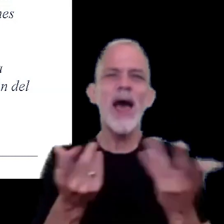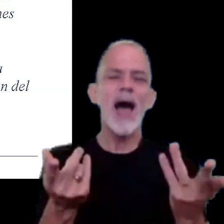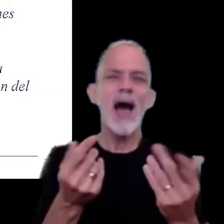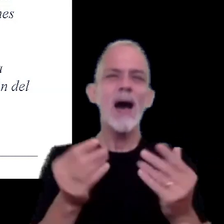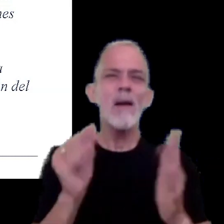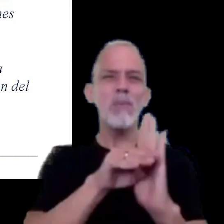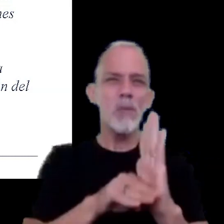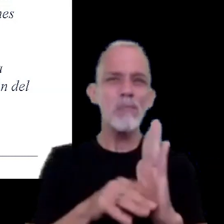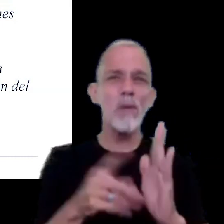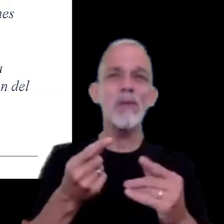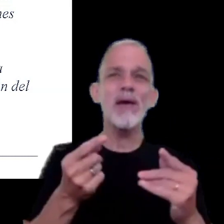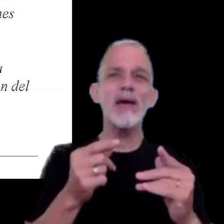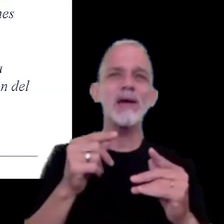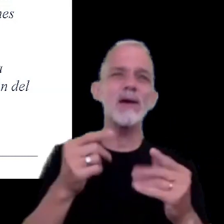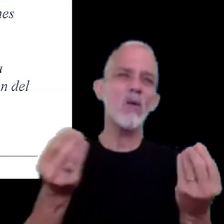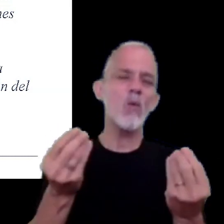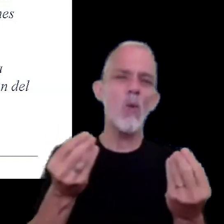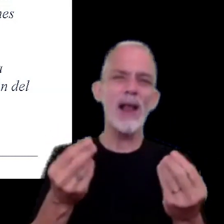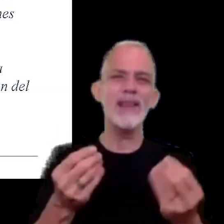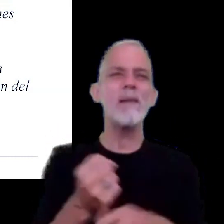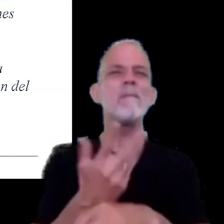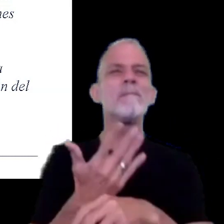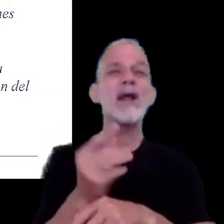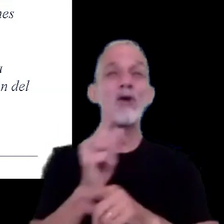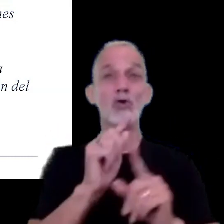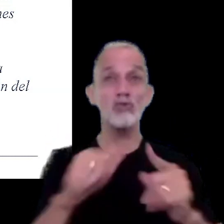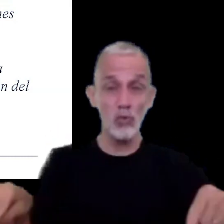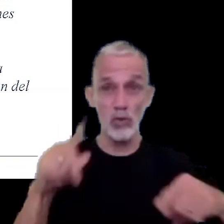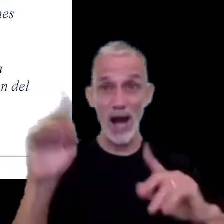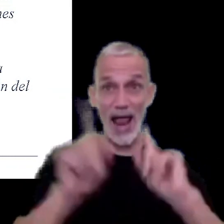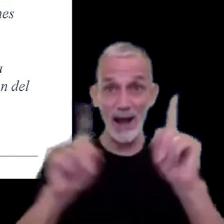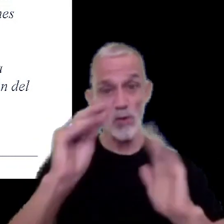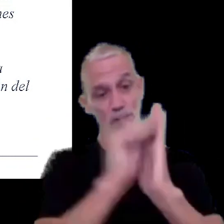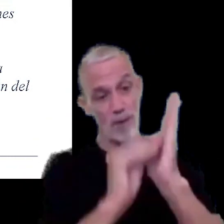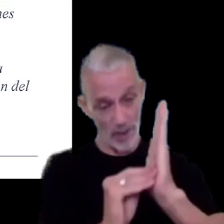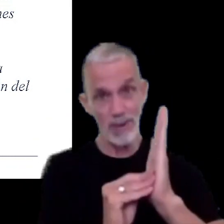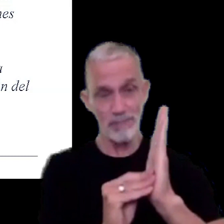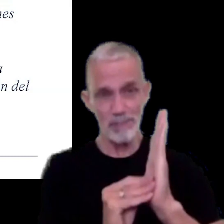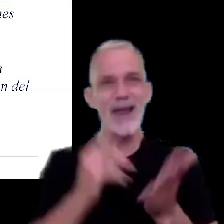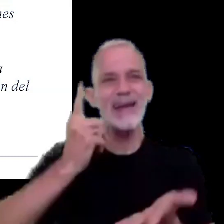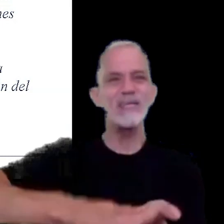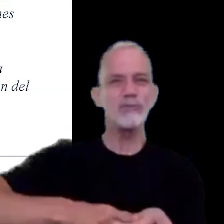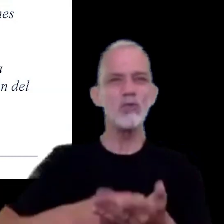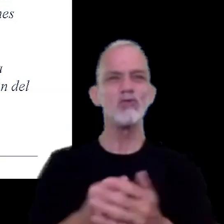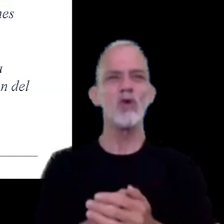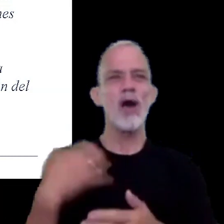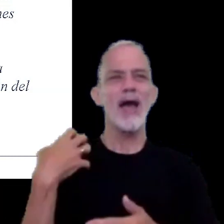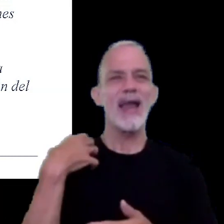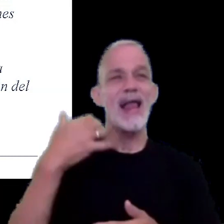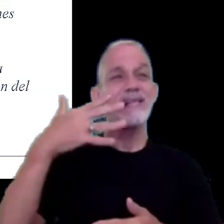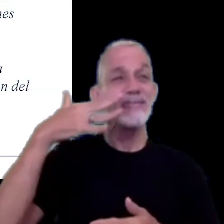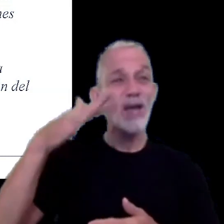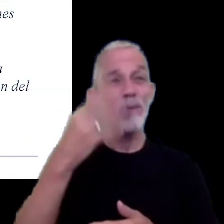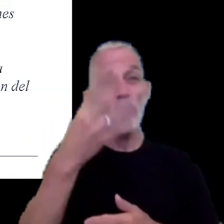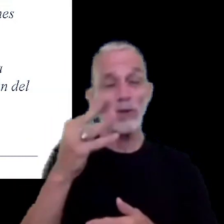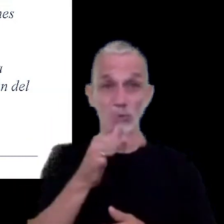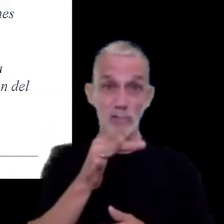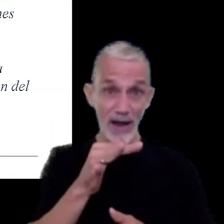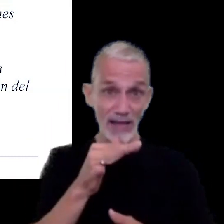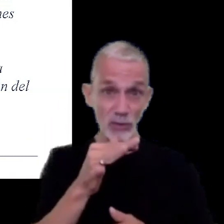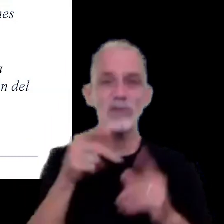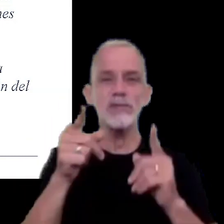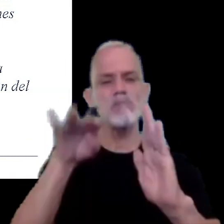de la nomenclatura común del MERCOSUR y en este caso la resolución general 5.414 fue la que